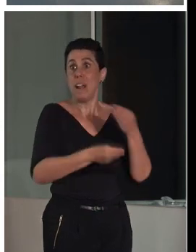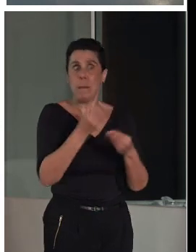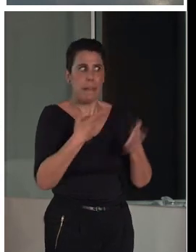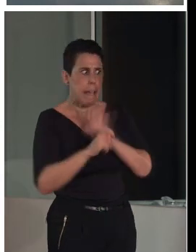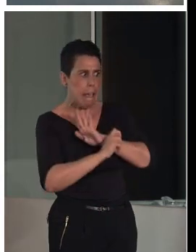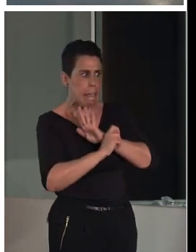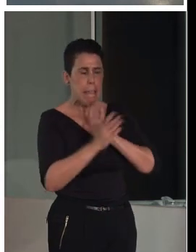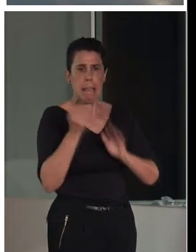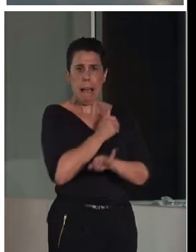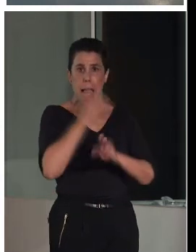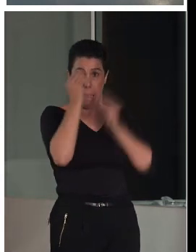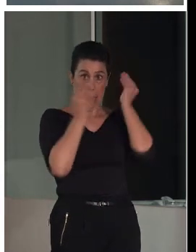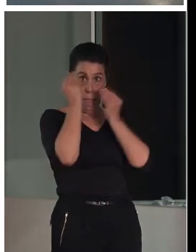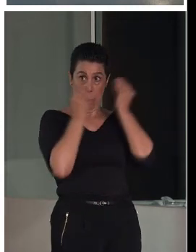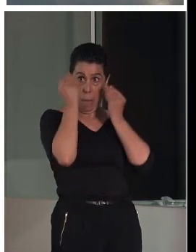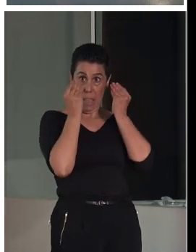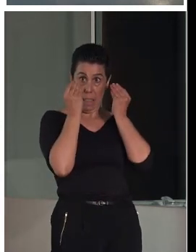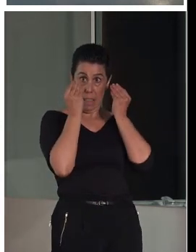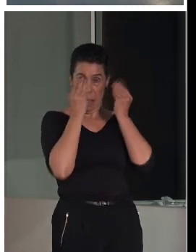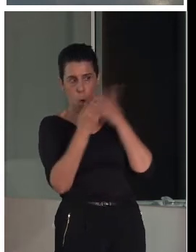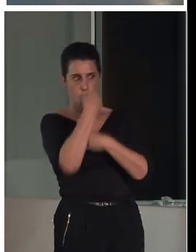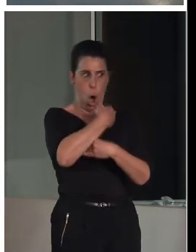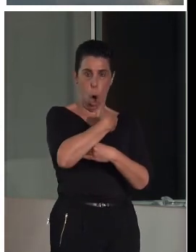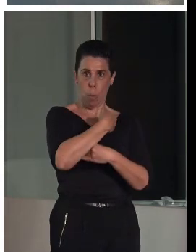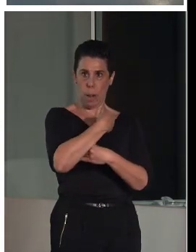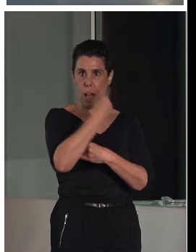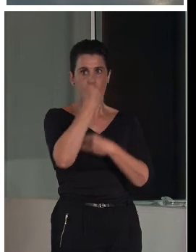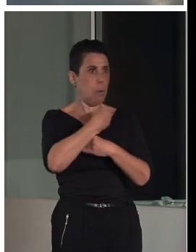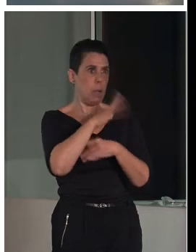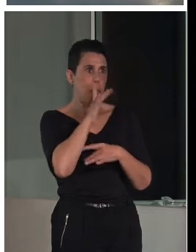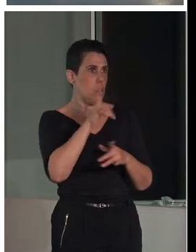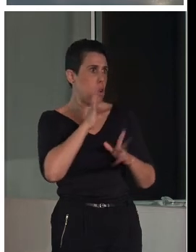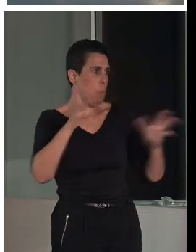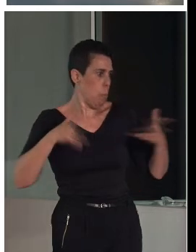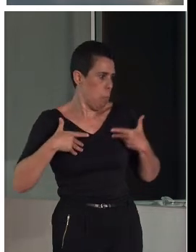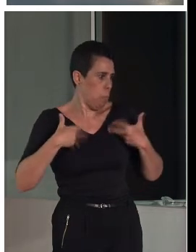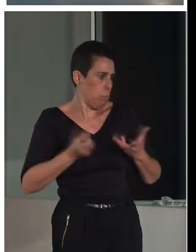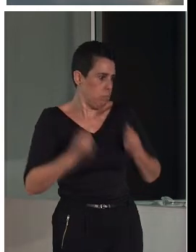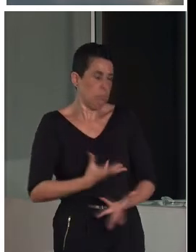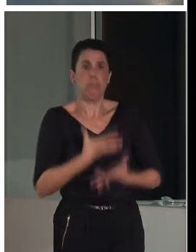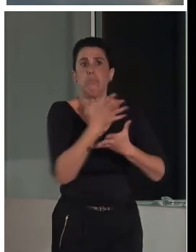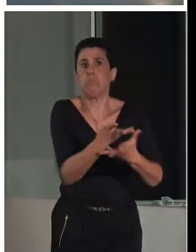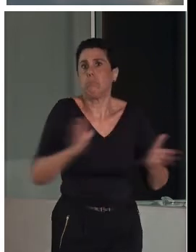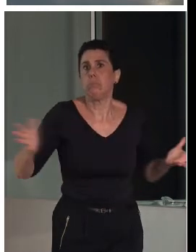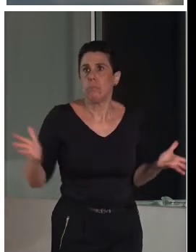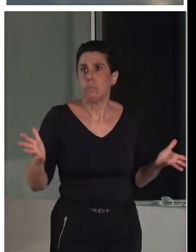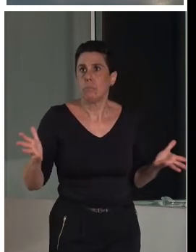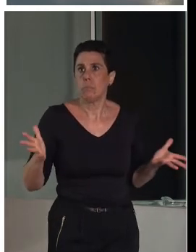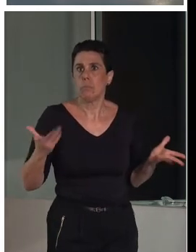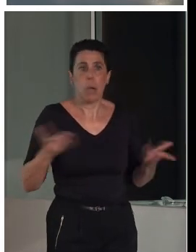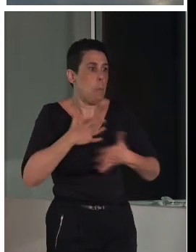en que tiene que ser… O sea, no por obligación, sino porque nos sale así de manera intuitiva que tenemos que pensar en todo el mundo.